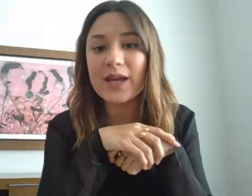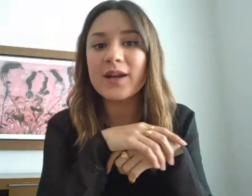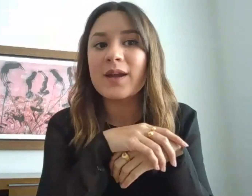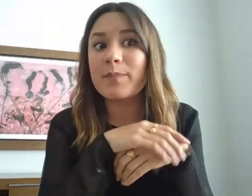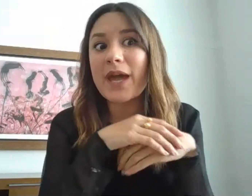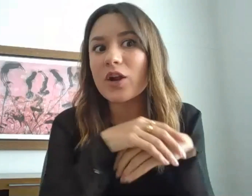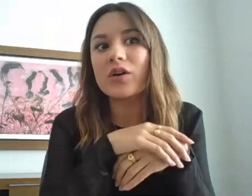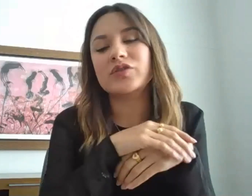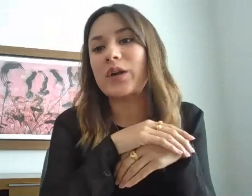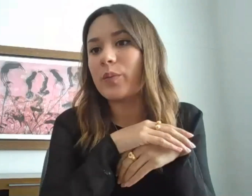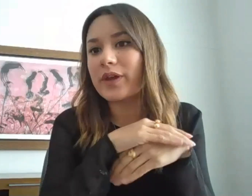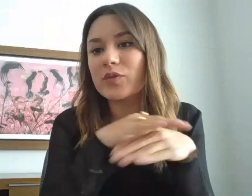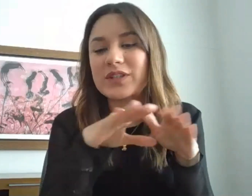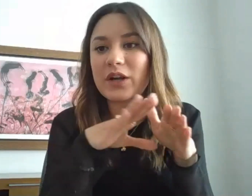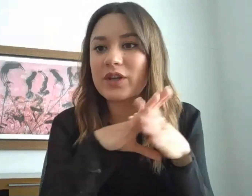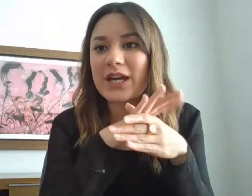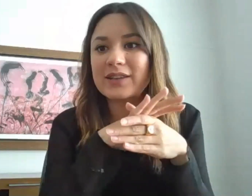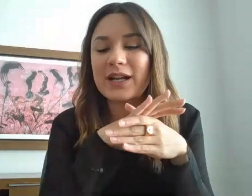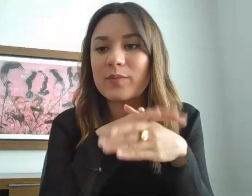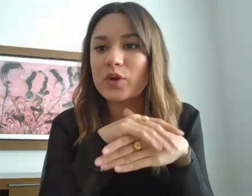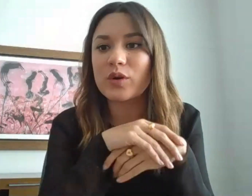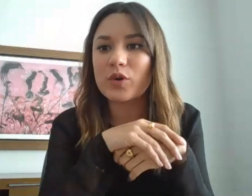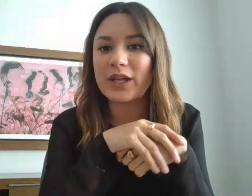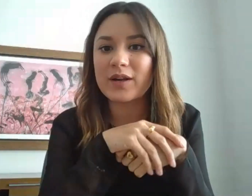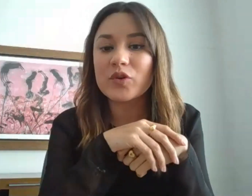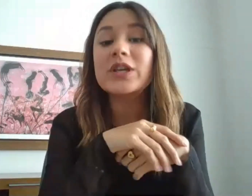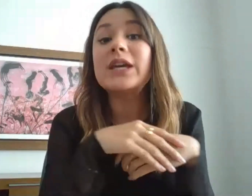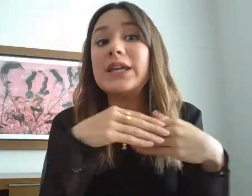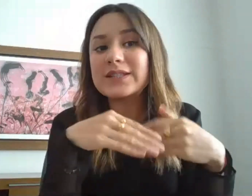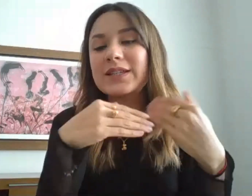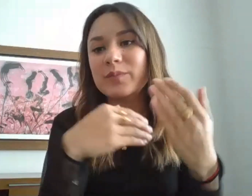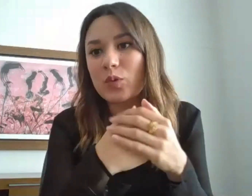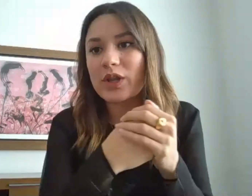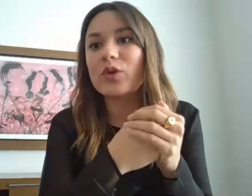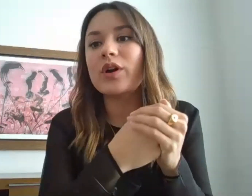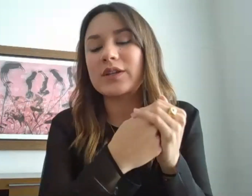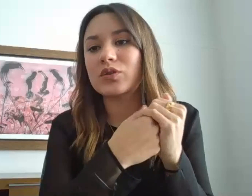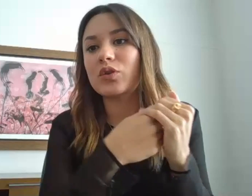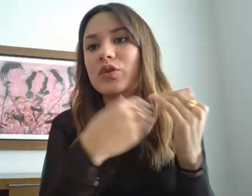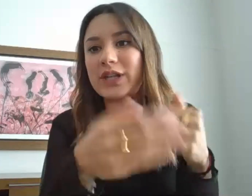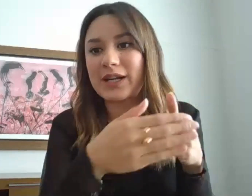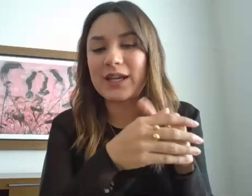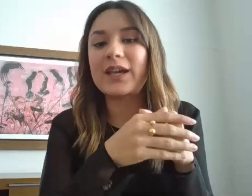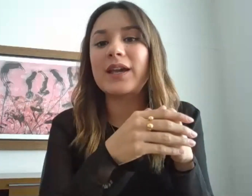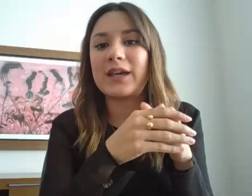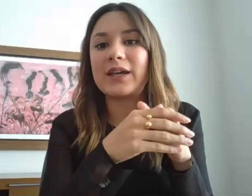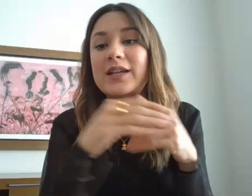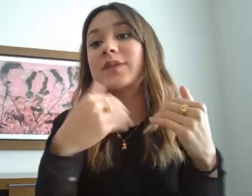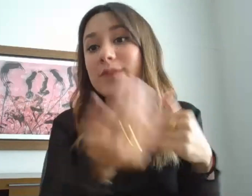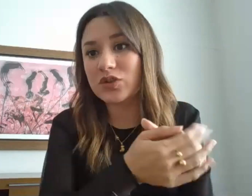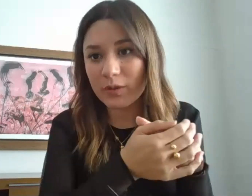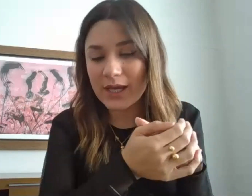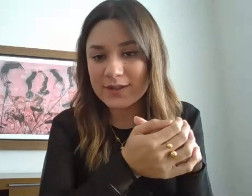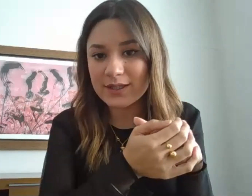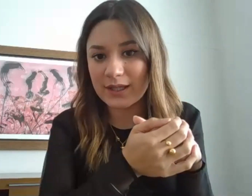respetar pero o sea lo podemos desarrollar tan amplio como querramos y siempre y cuando esto no contrarie las